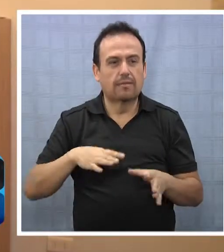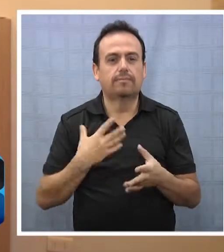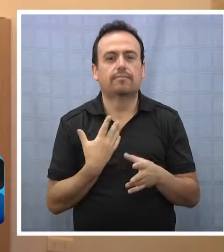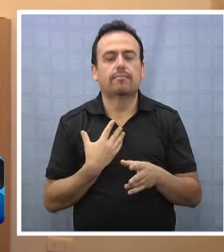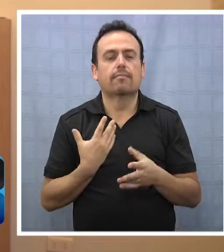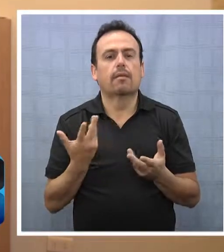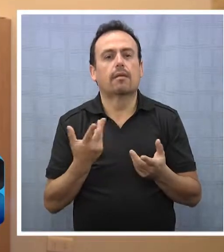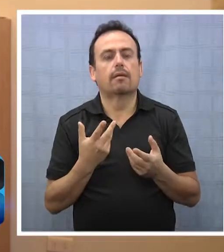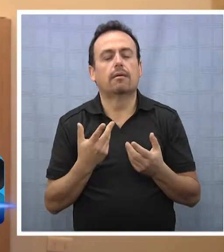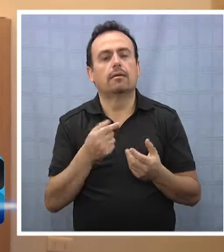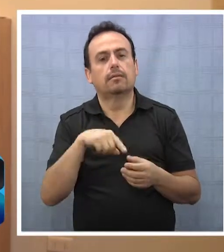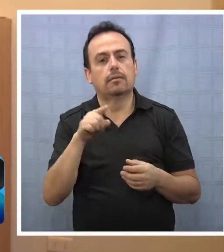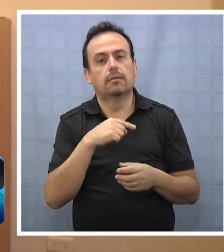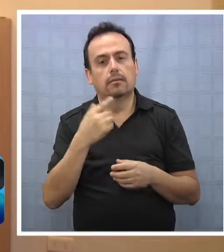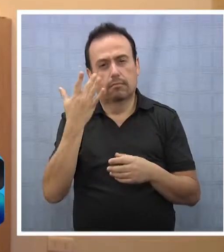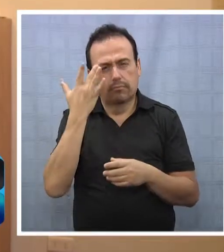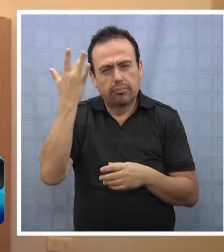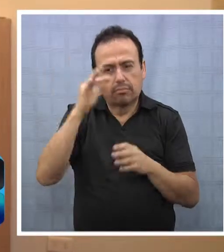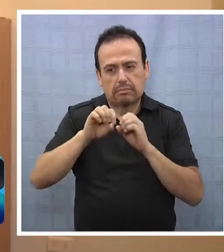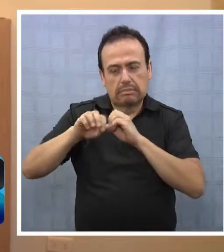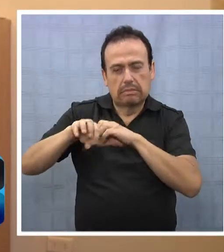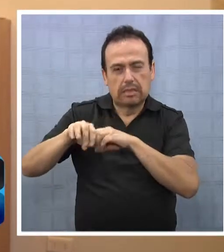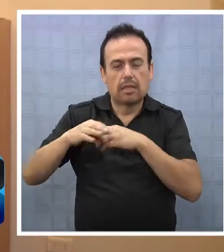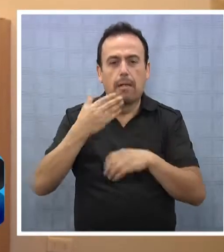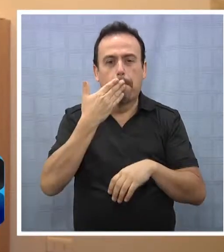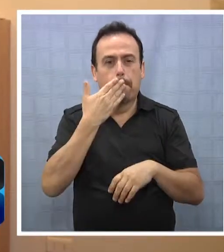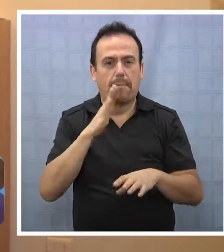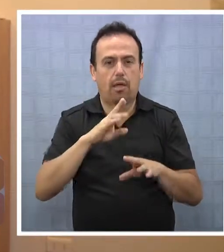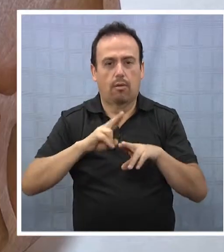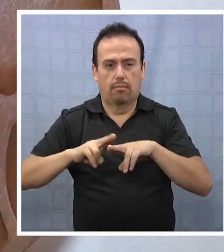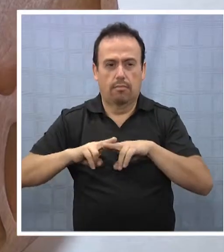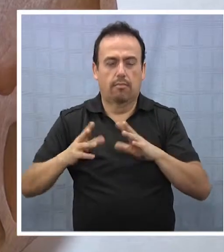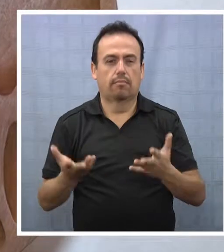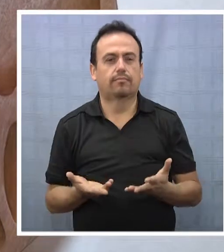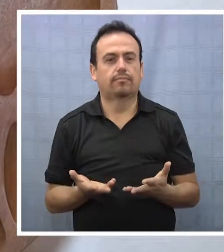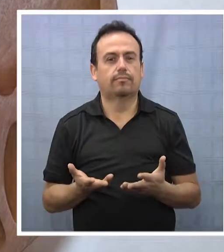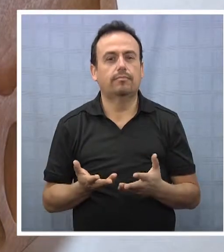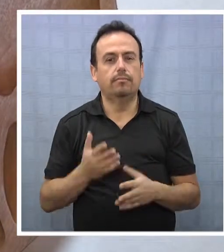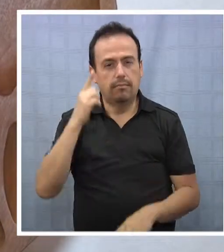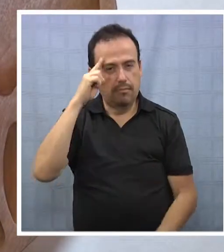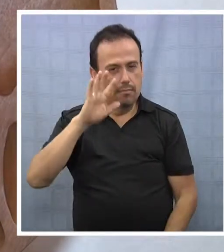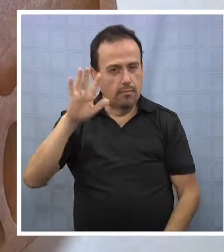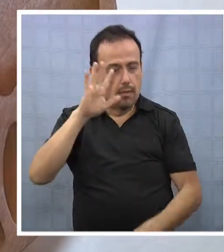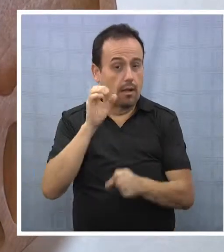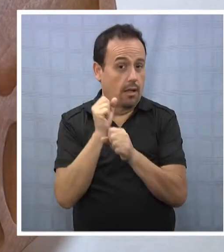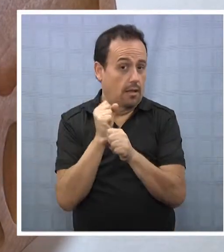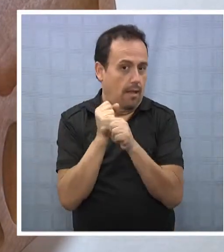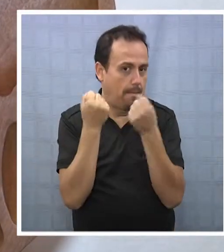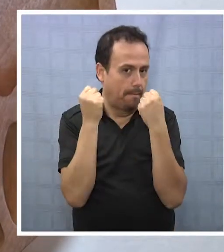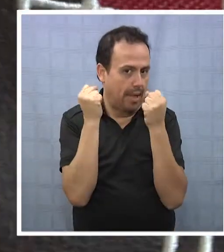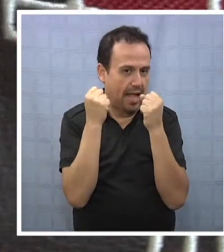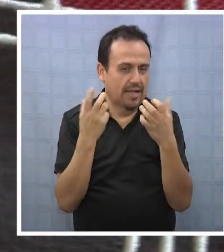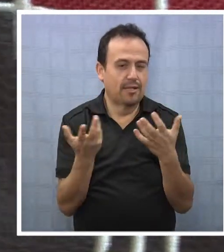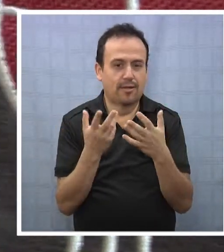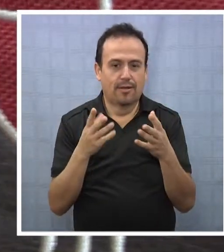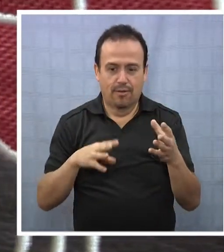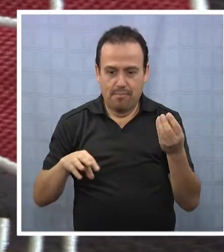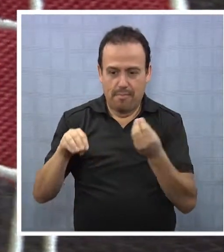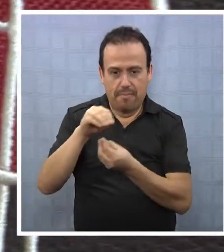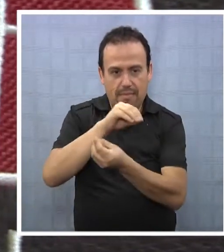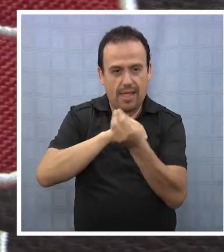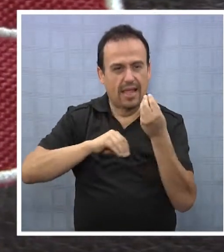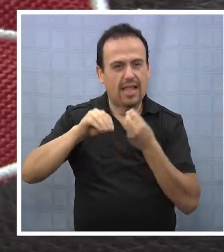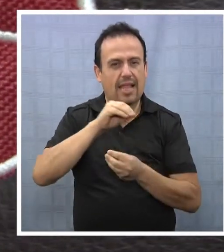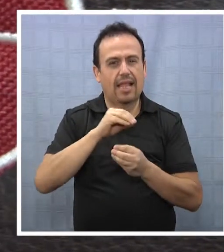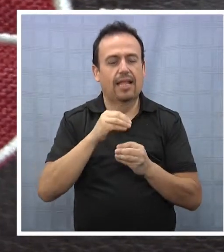puede ser utilizado para mejorar el producto artesanal. Teoría y trabajo práctico que se entremezclan